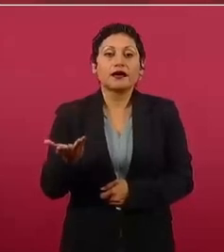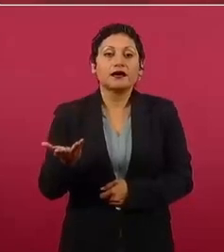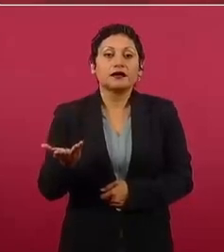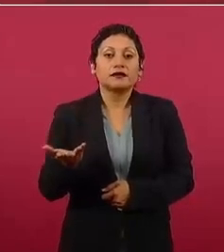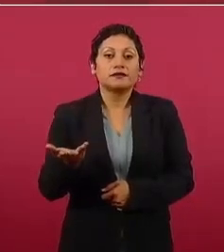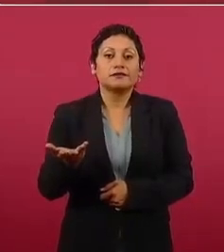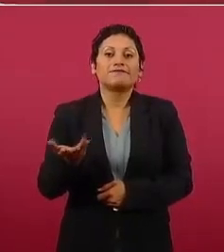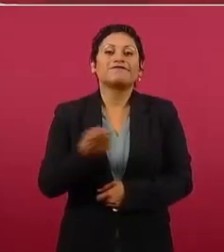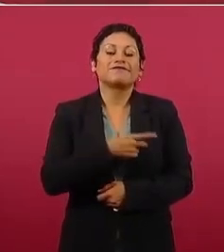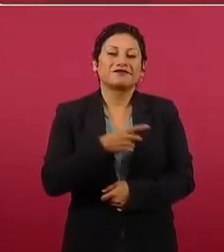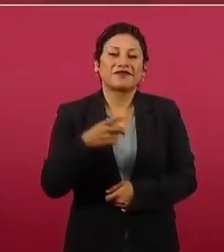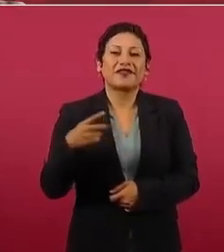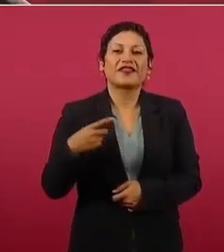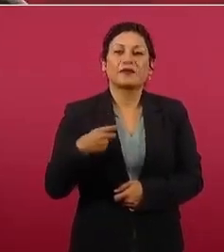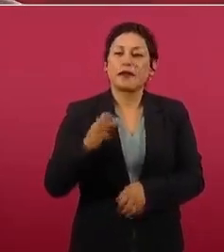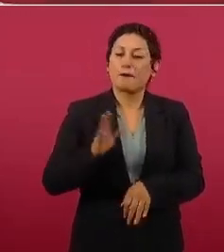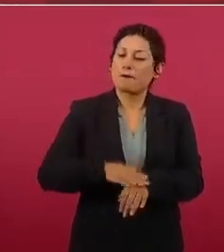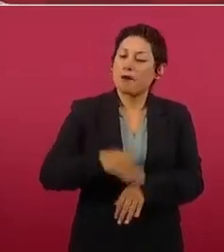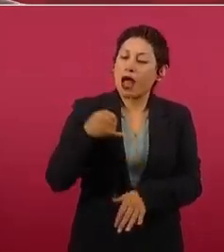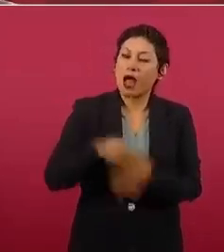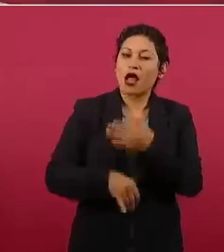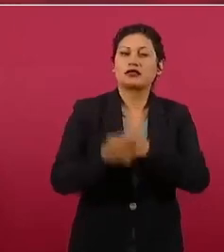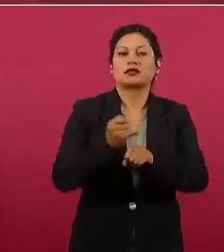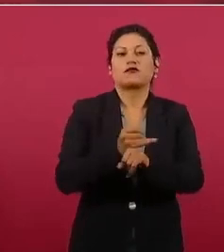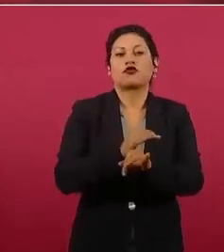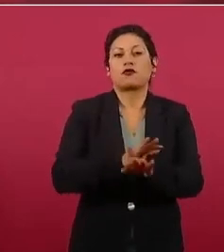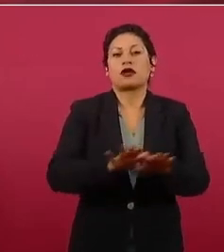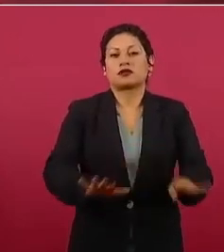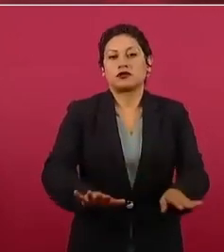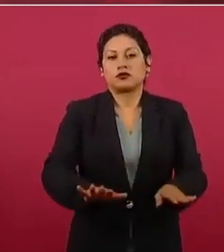informen para que me contesten